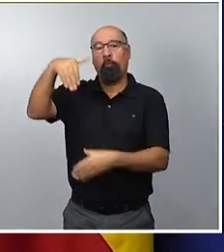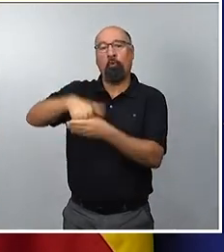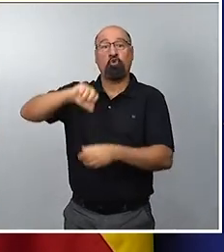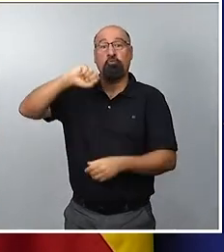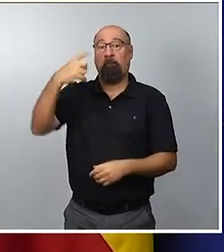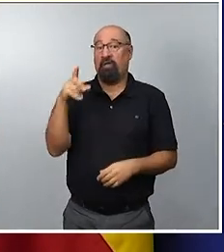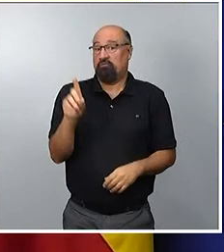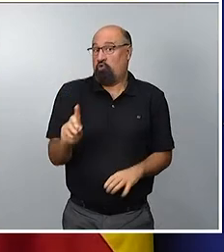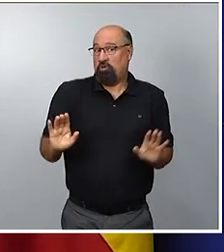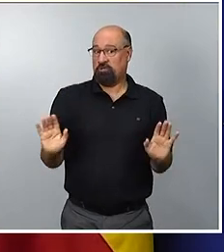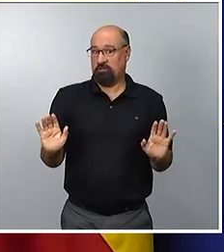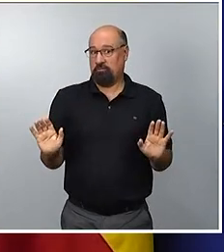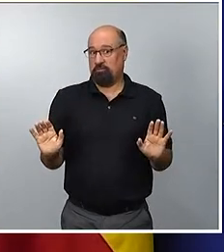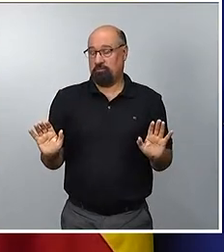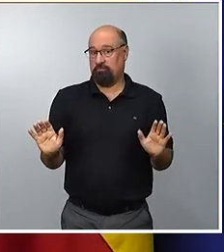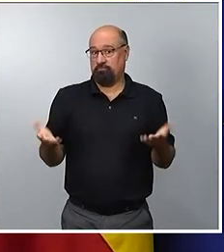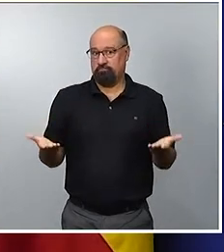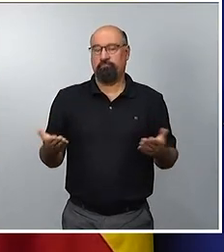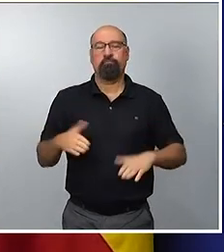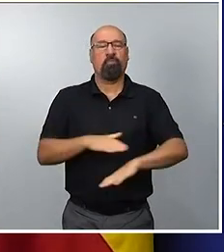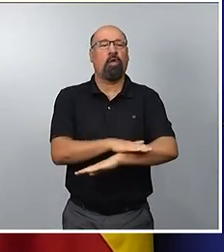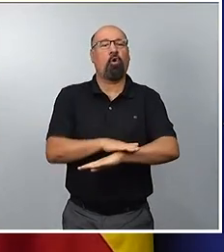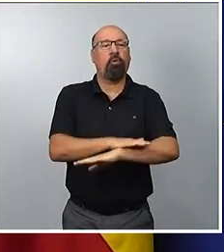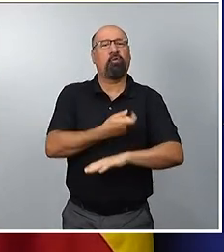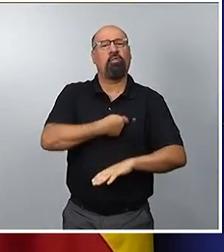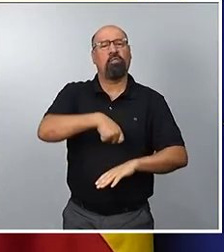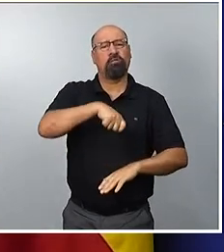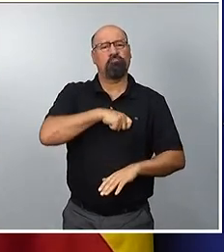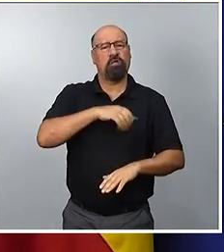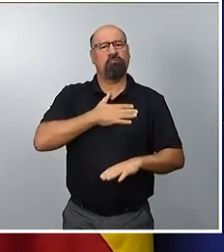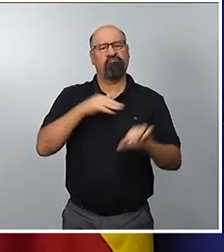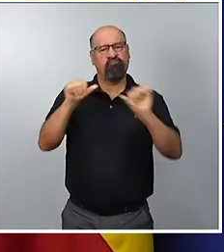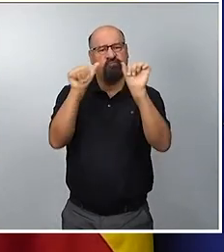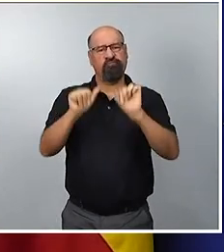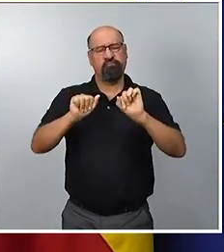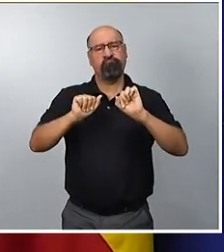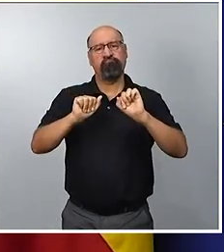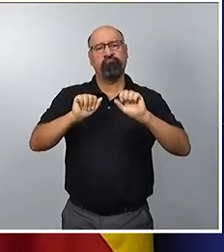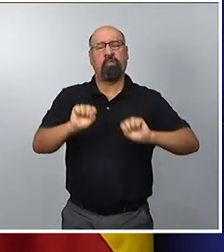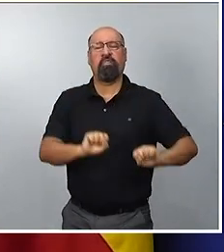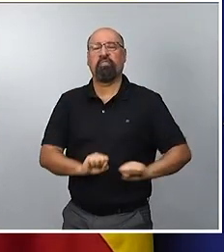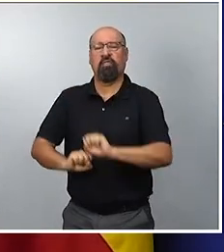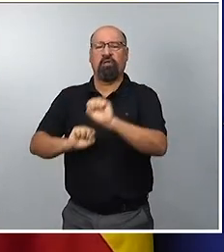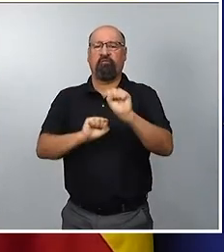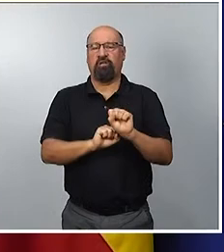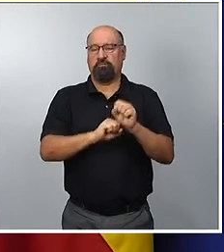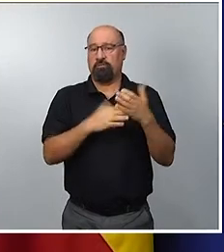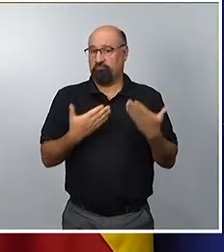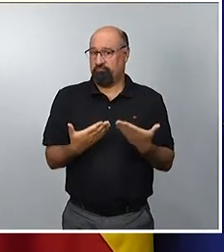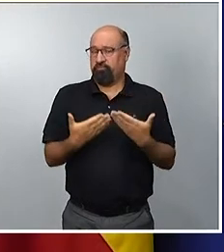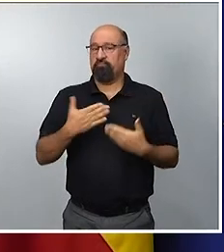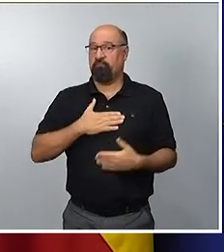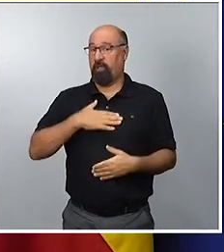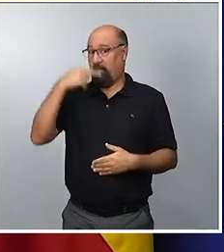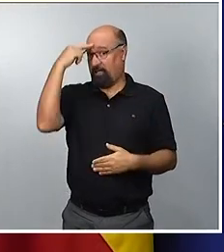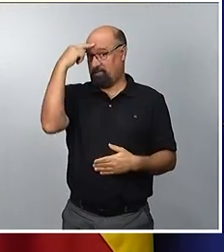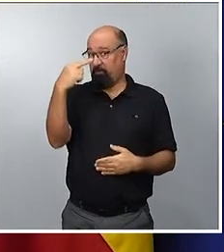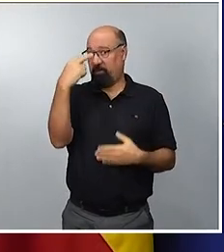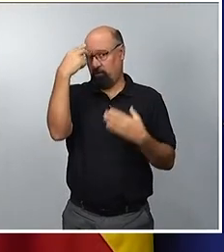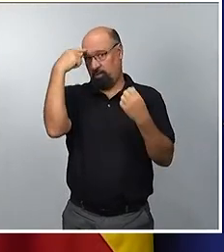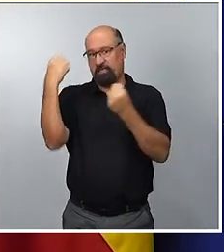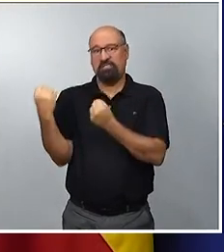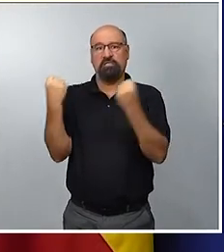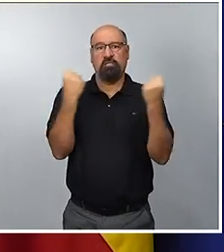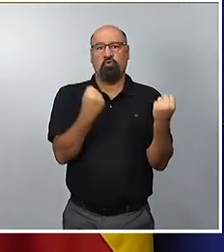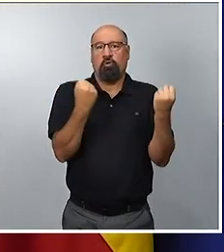llamamiento y la pedagogía que quiere hacer el Gobierno de España también, y que indica el candidato, es que hay que tener también respeto institucional